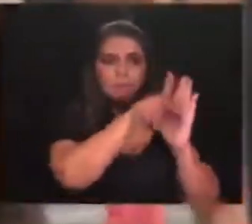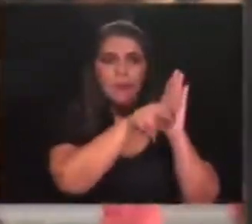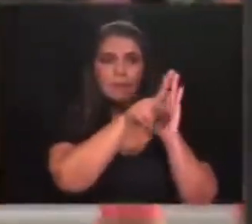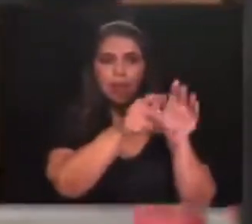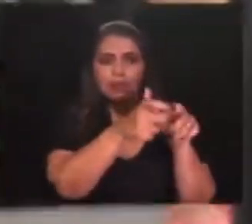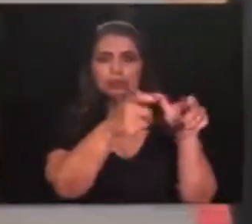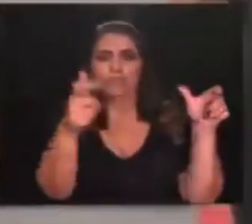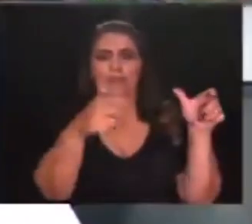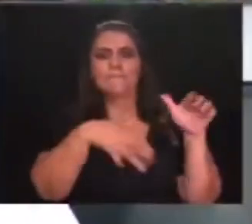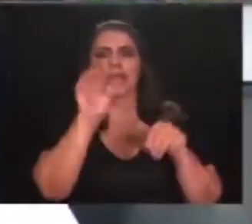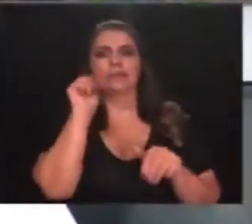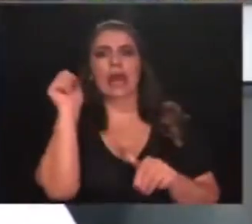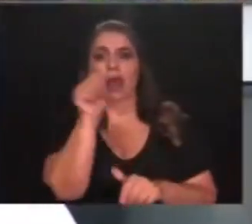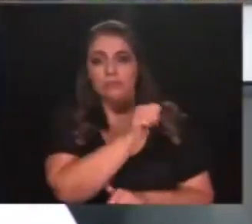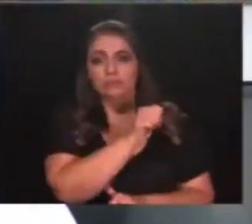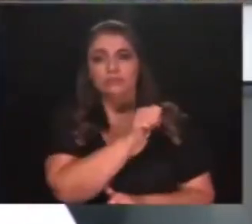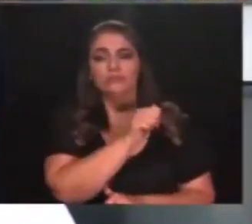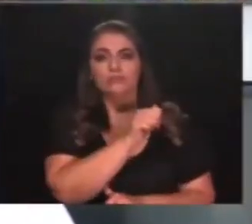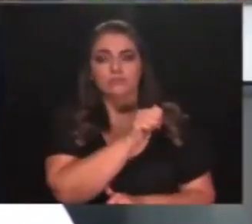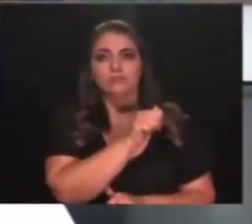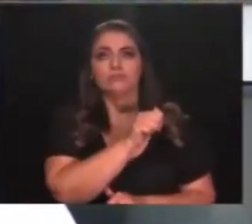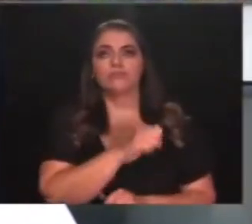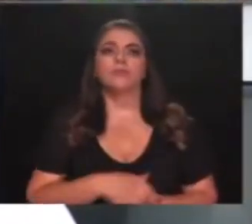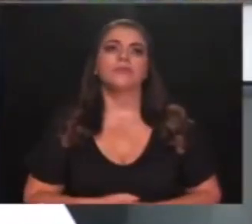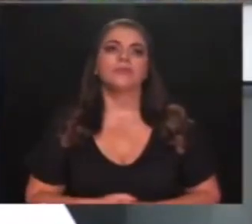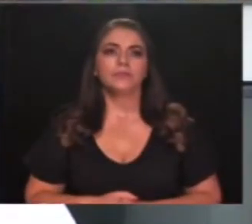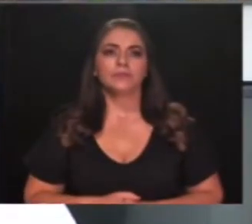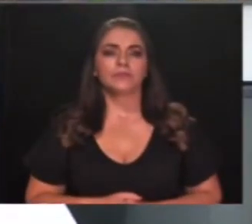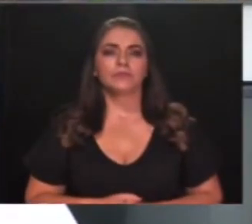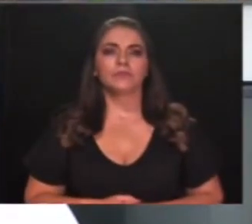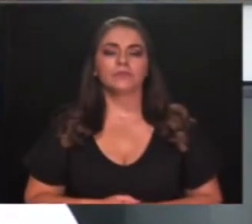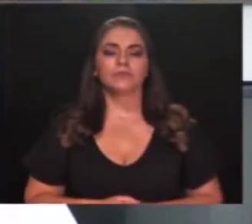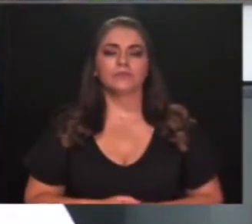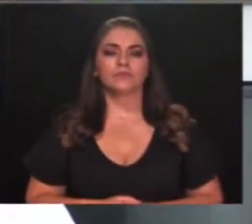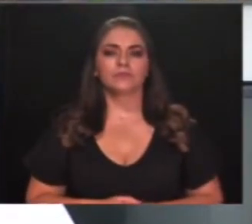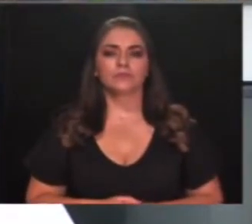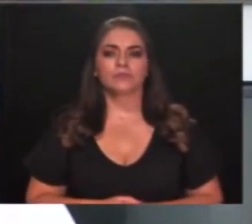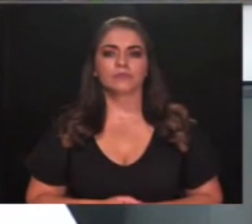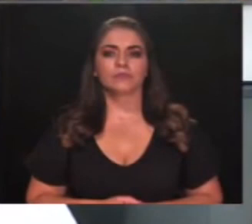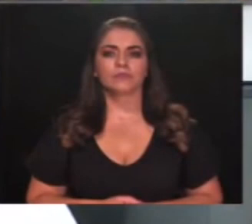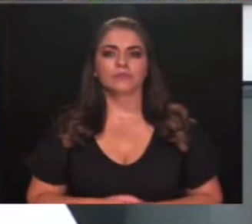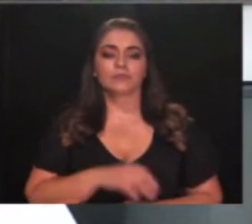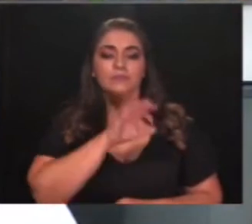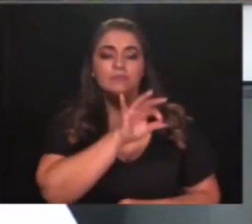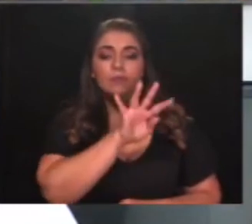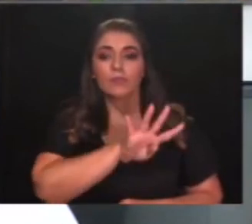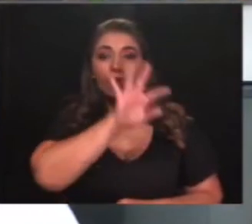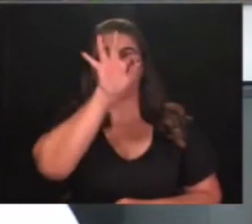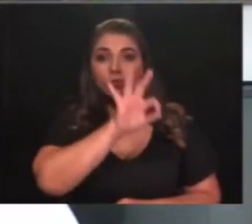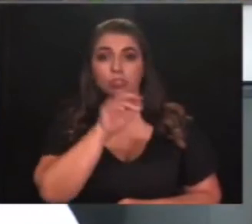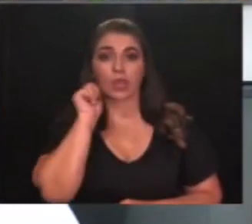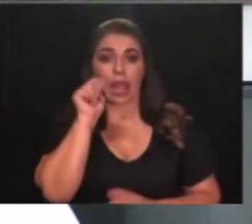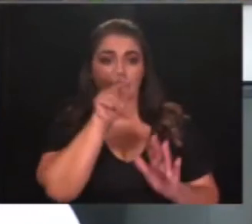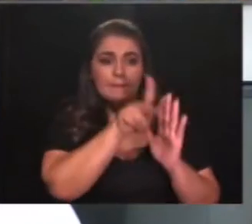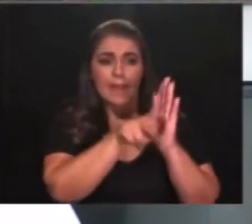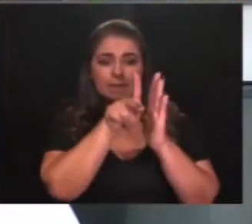fueron las víctimas. El 34% de los homicidios cometidos a mujeres son